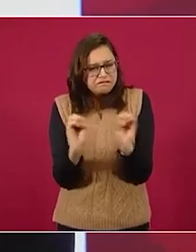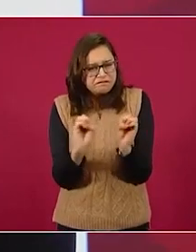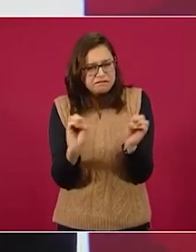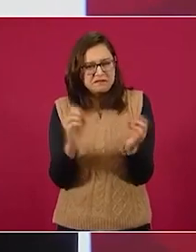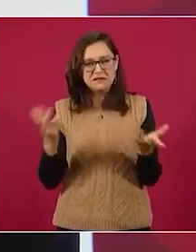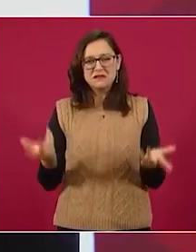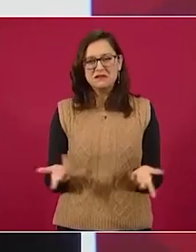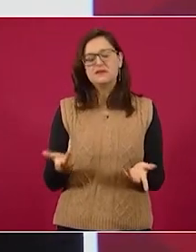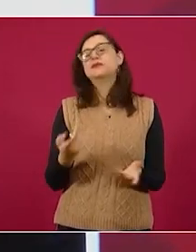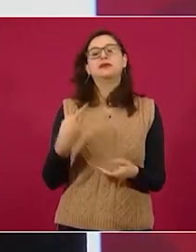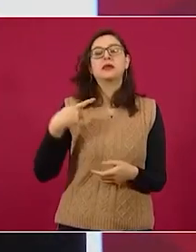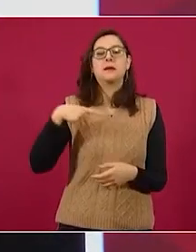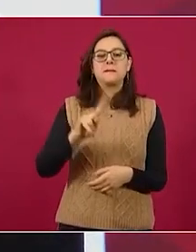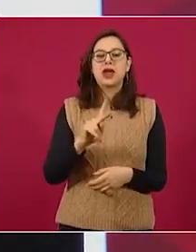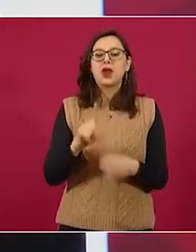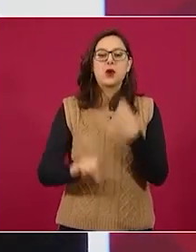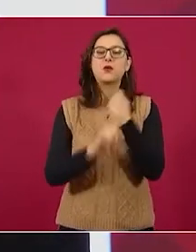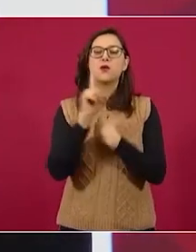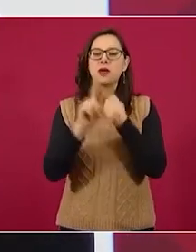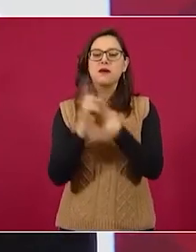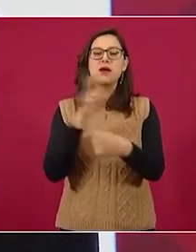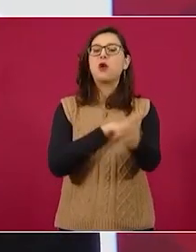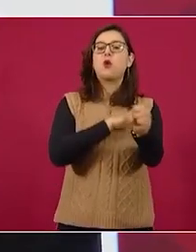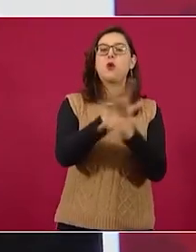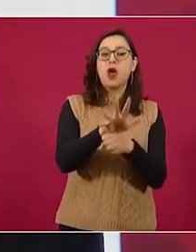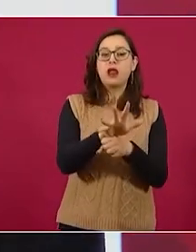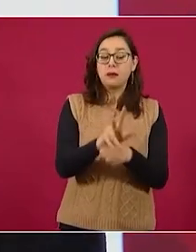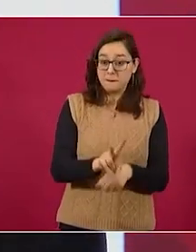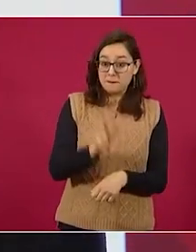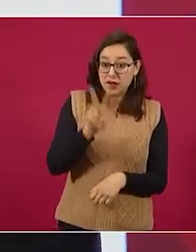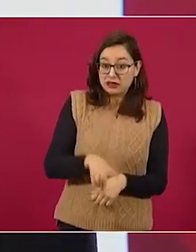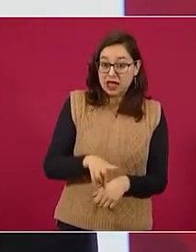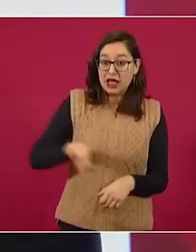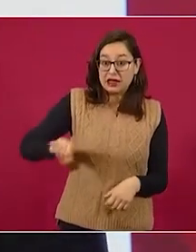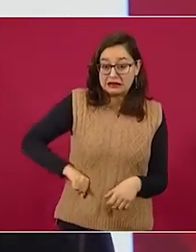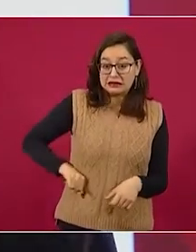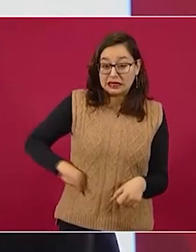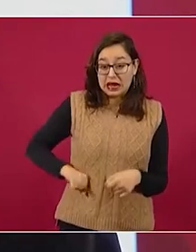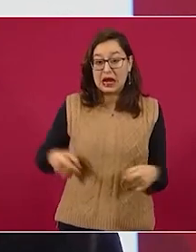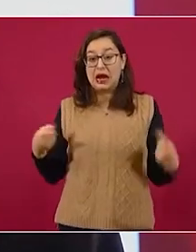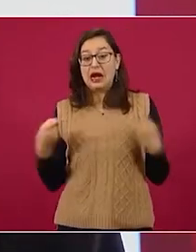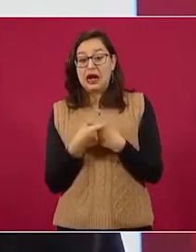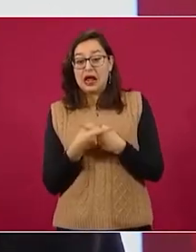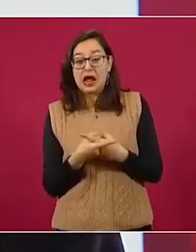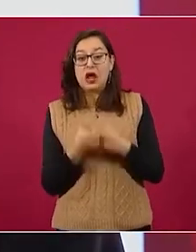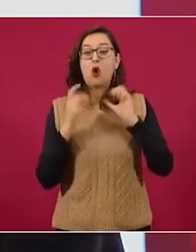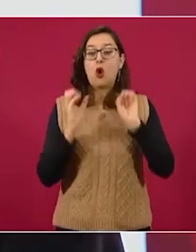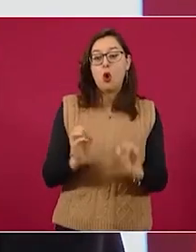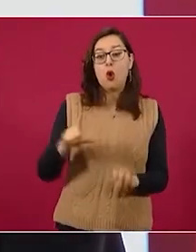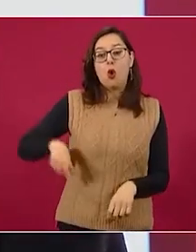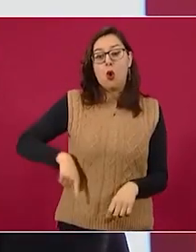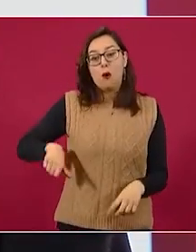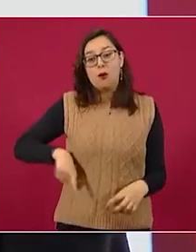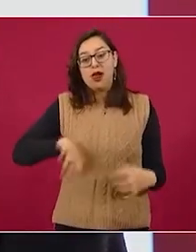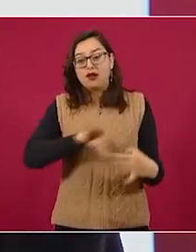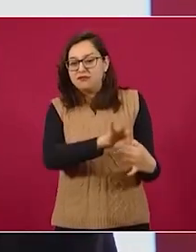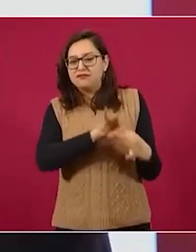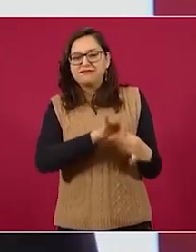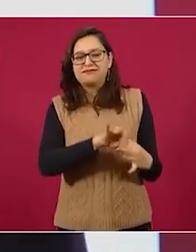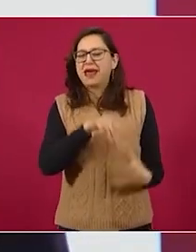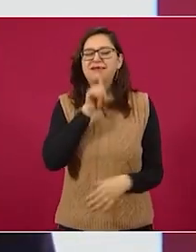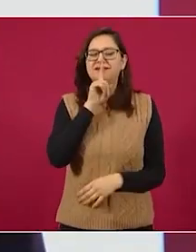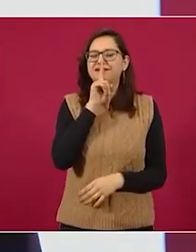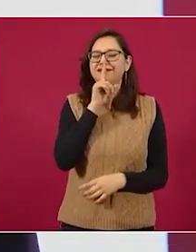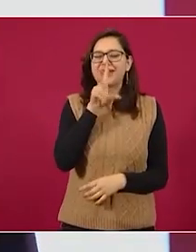de conflicto de intereses, no es eso, el asunto es